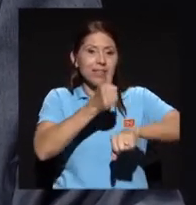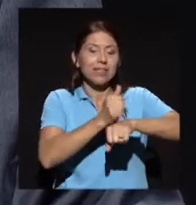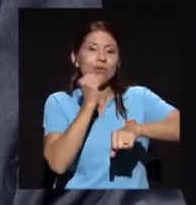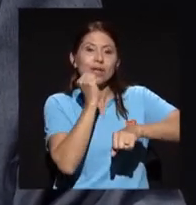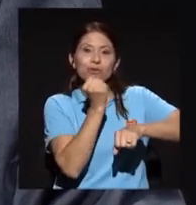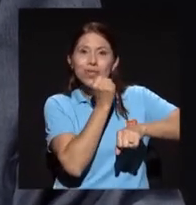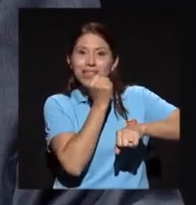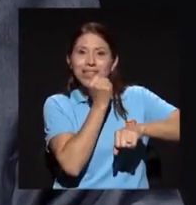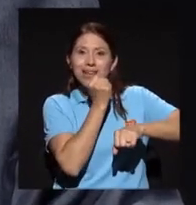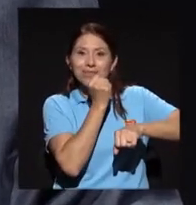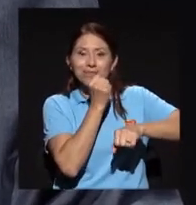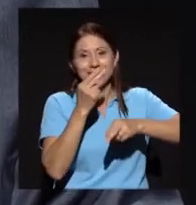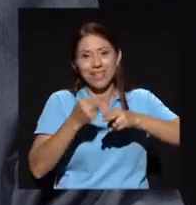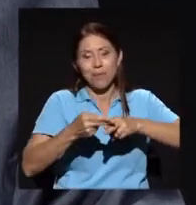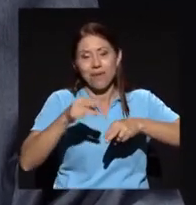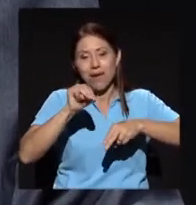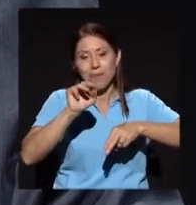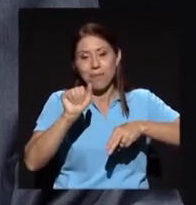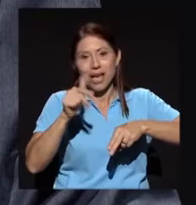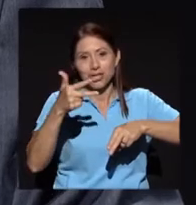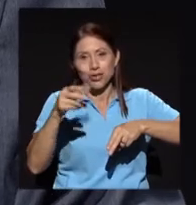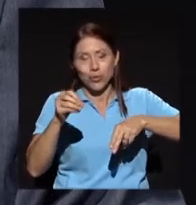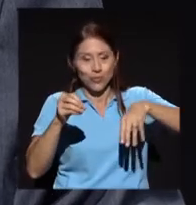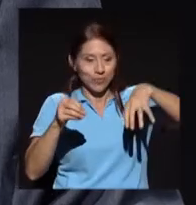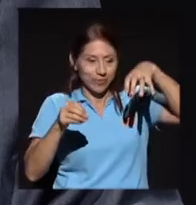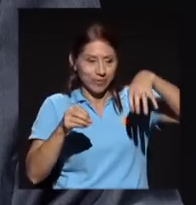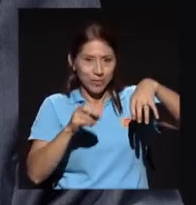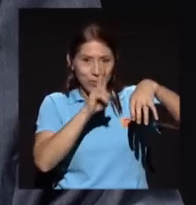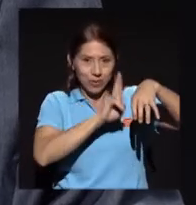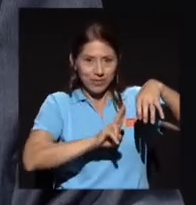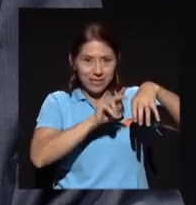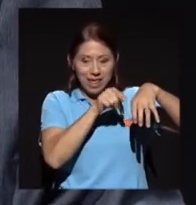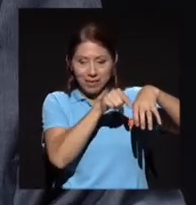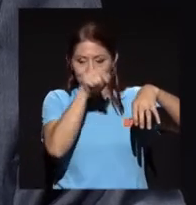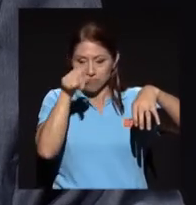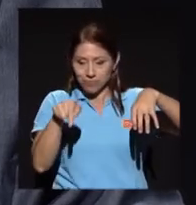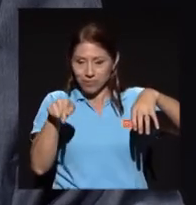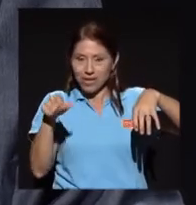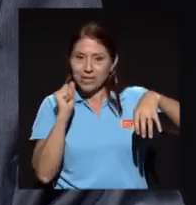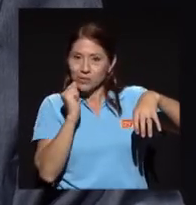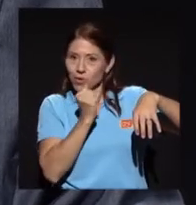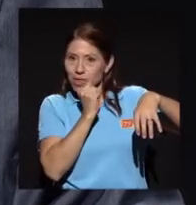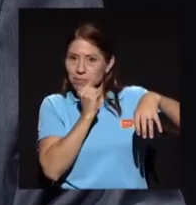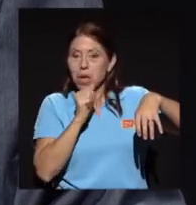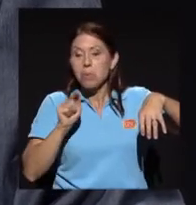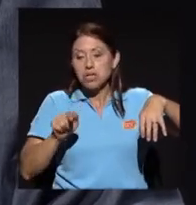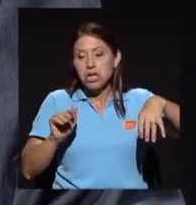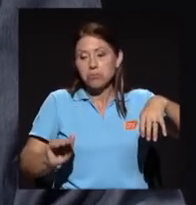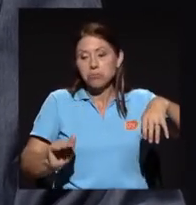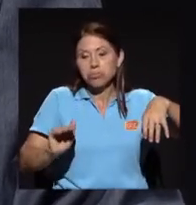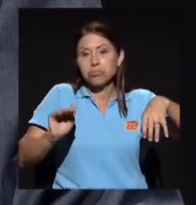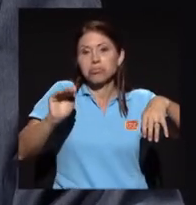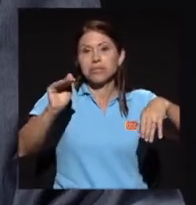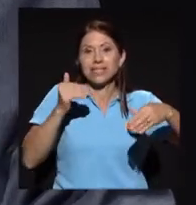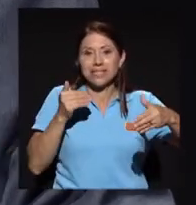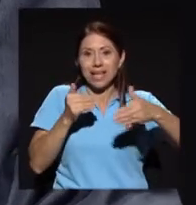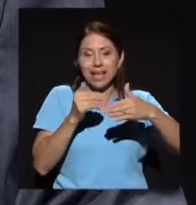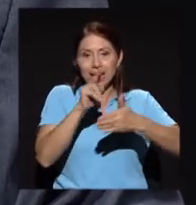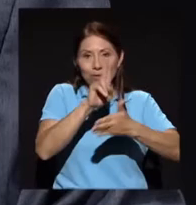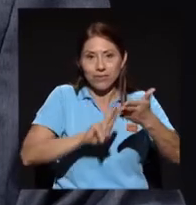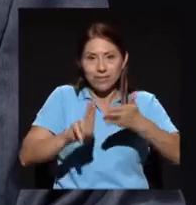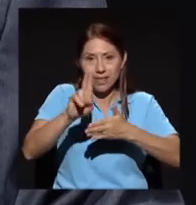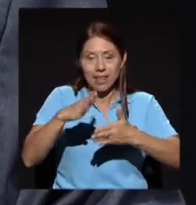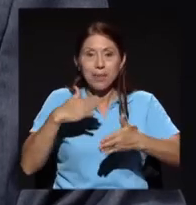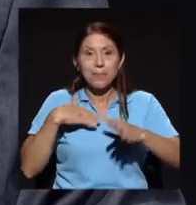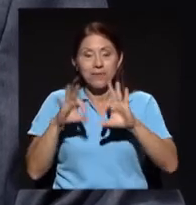frente a la universidad. Y ahí crecimos de cerca de la universidad, tanto mi familia y